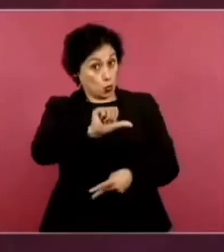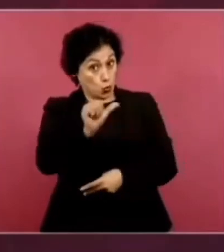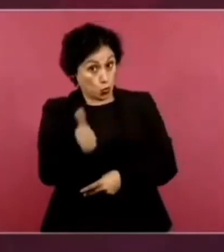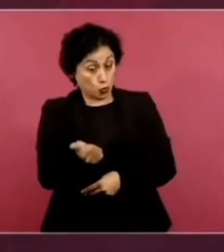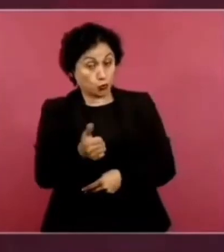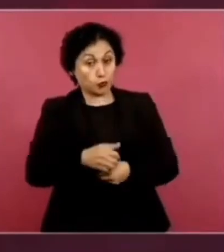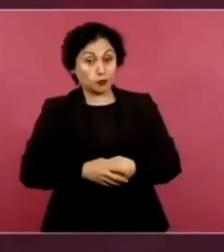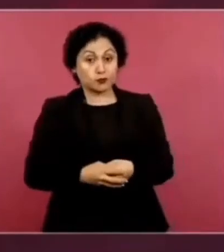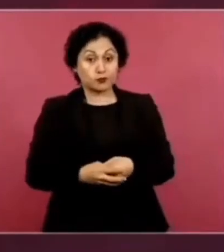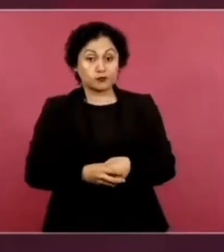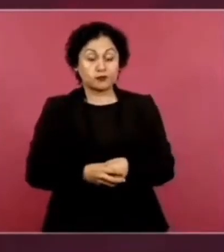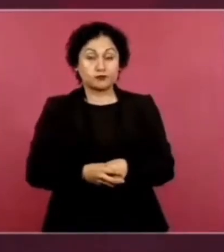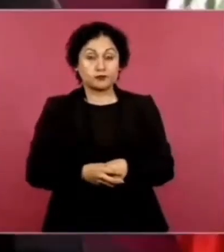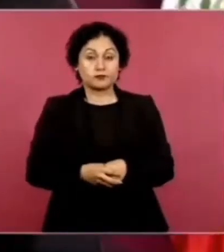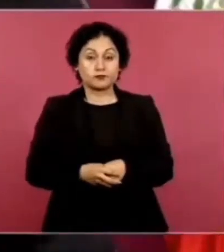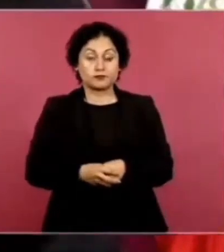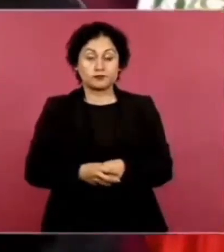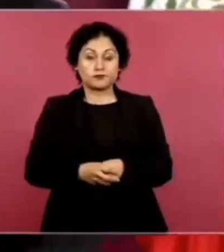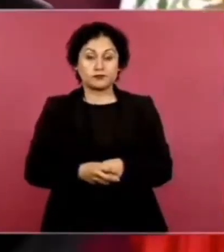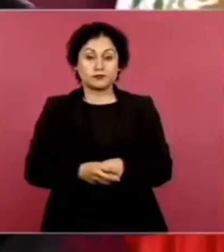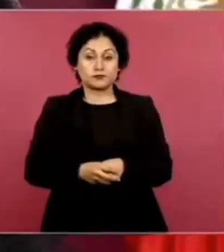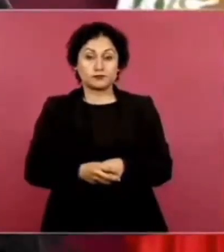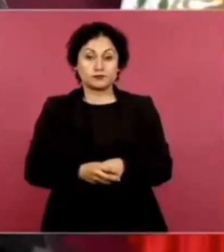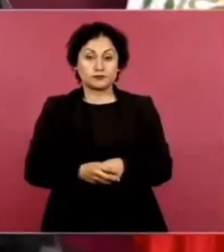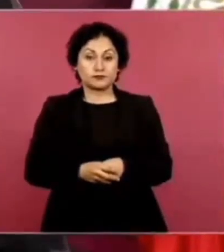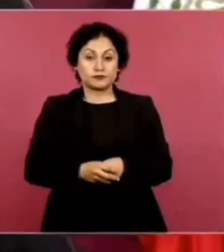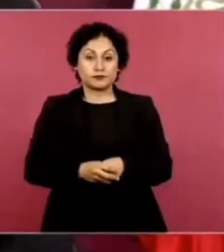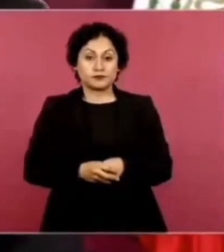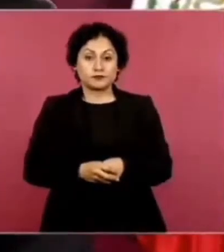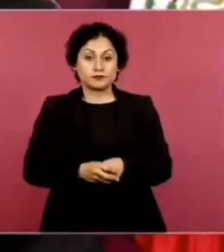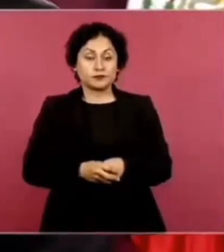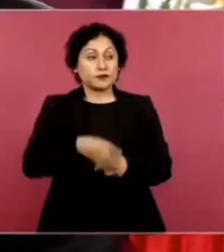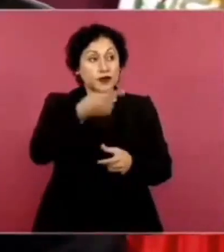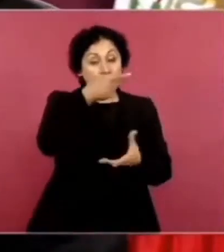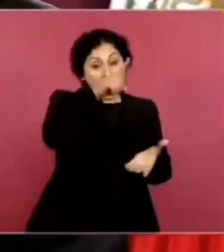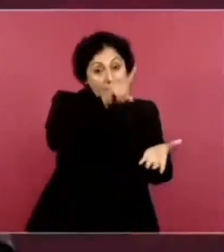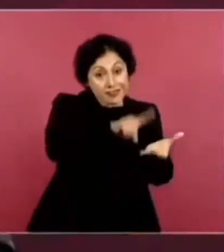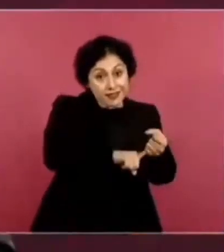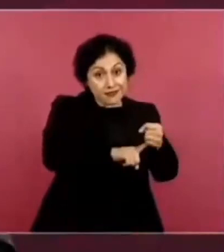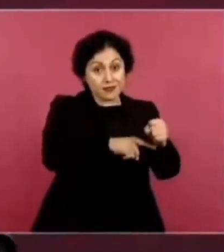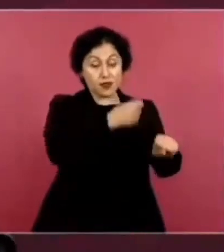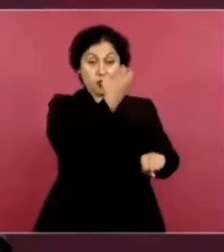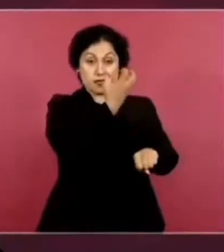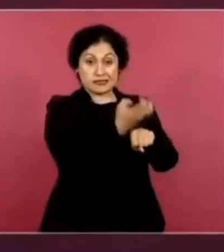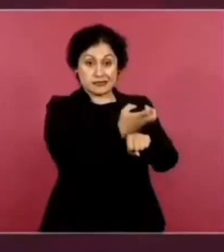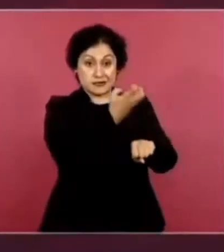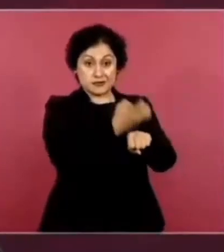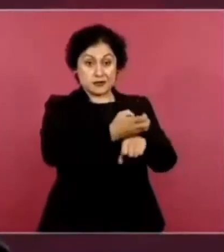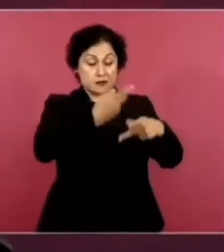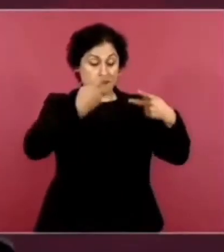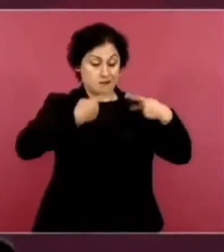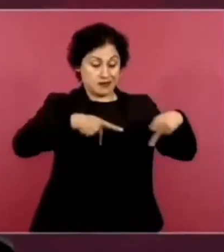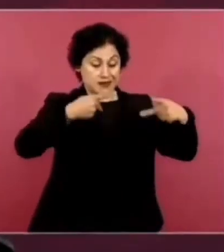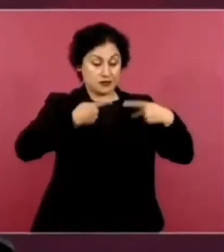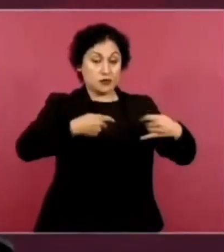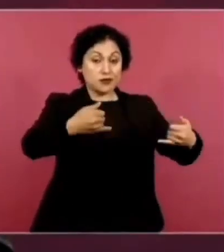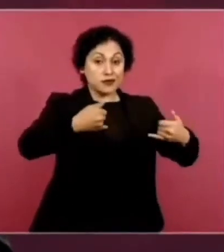atiendan a sus jóvenes garantizándoles